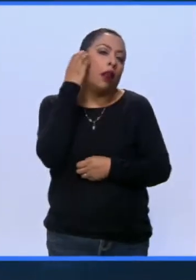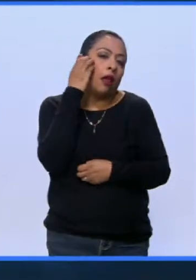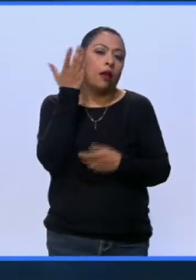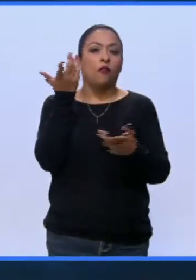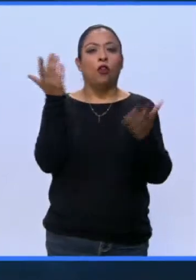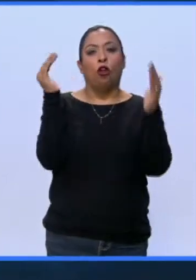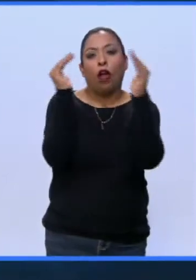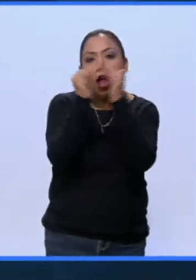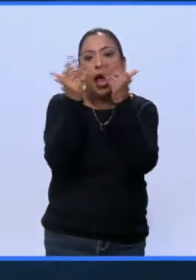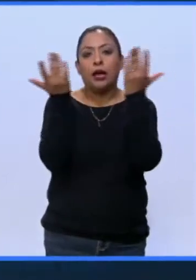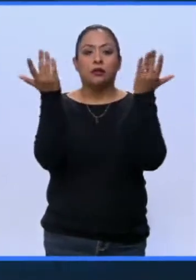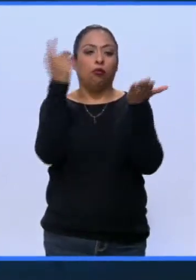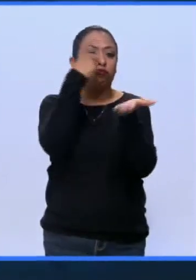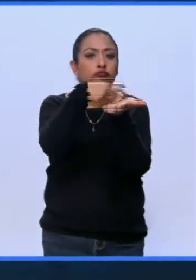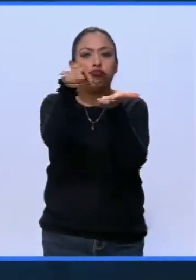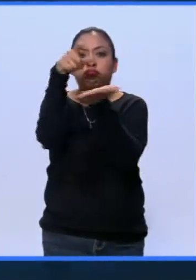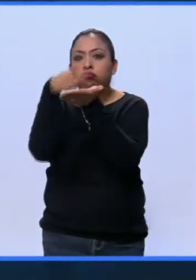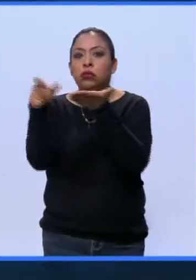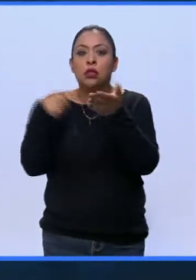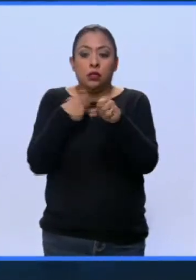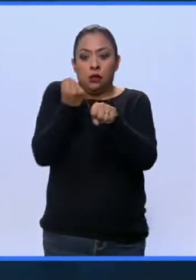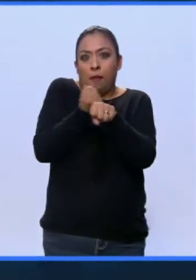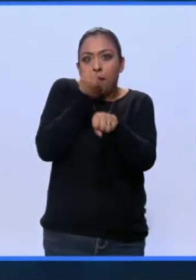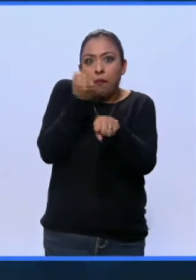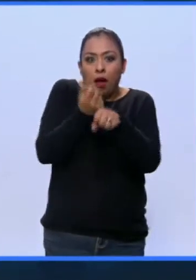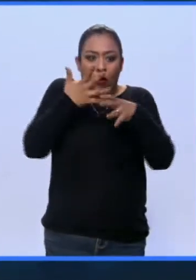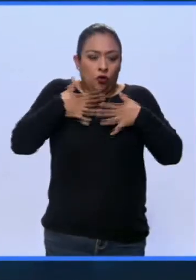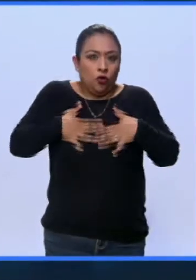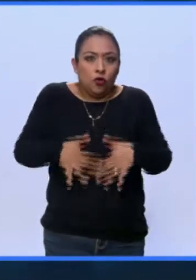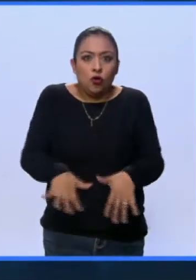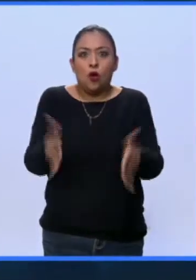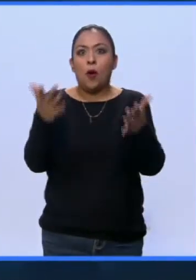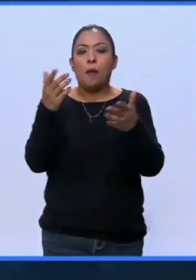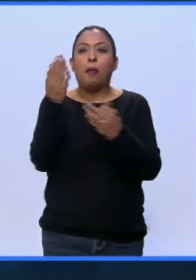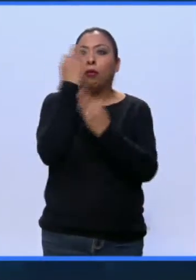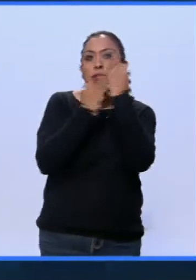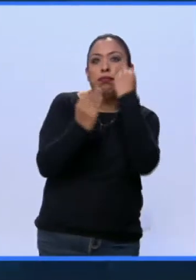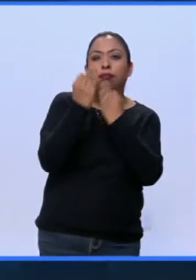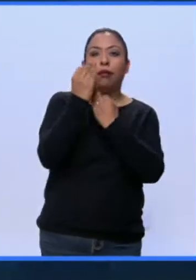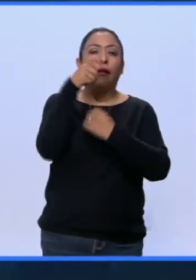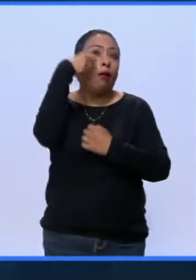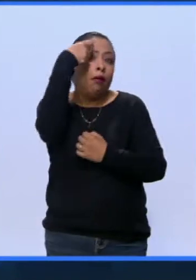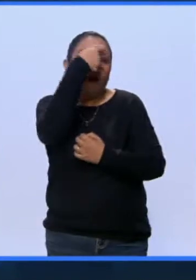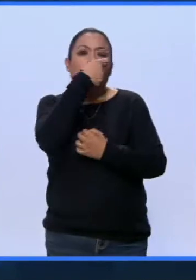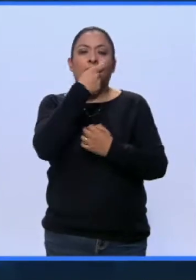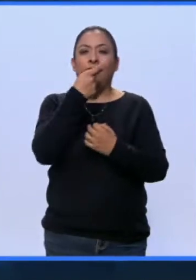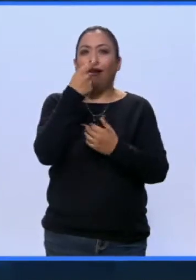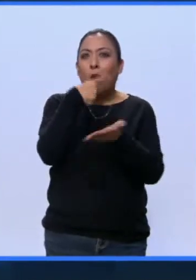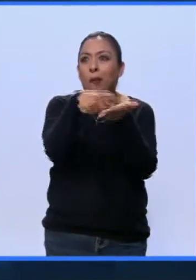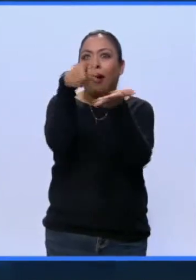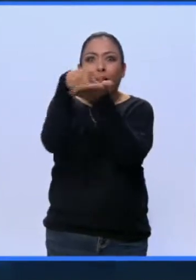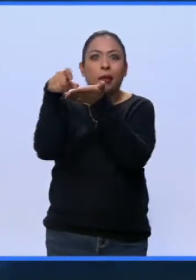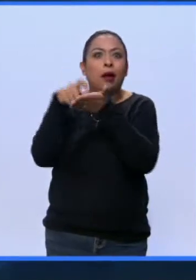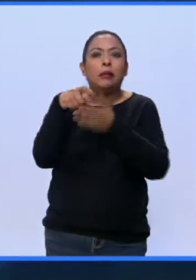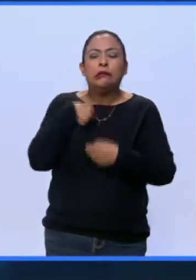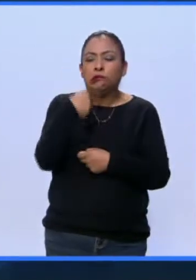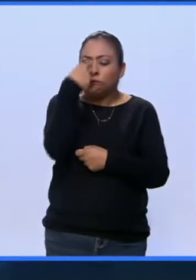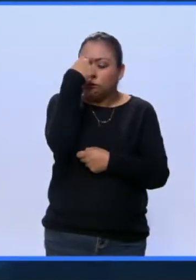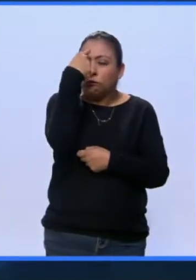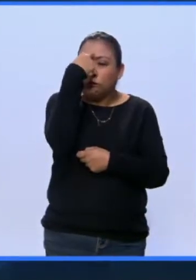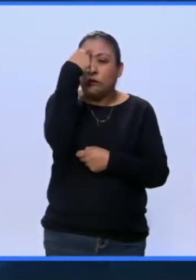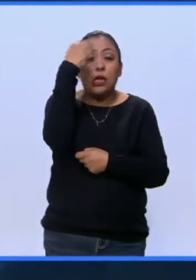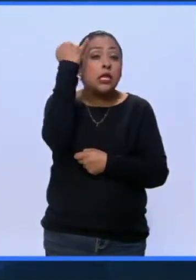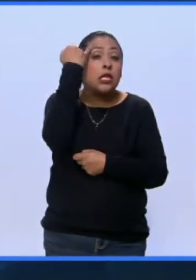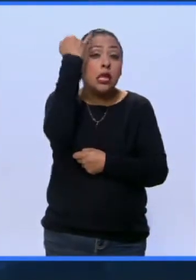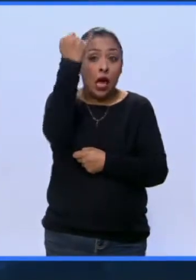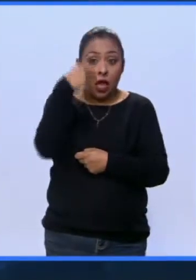la casa, los zapatos, la ropa, el maquillaje. Es una idea de si